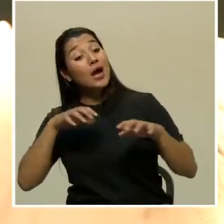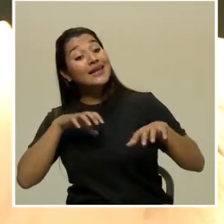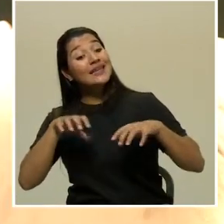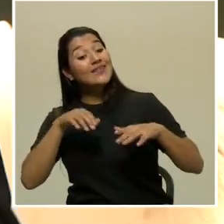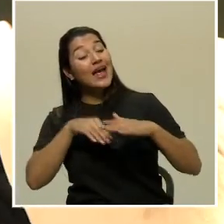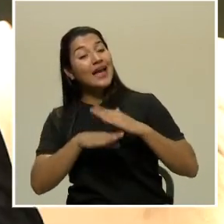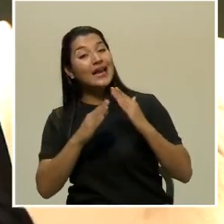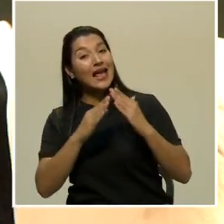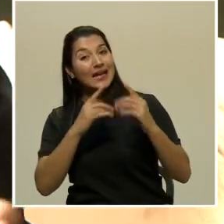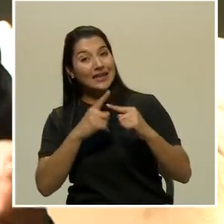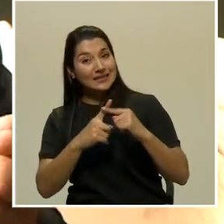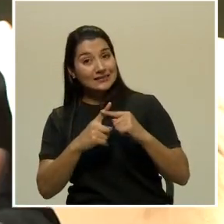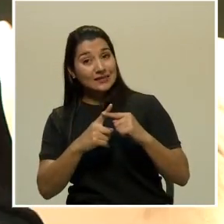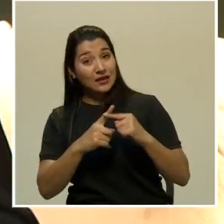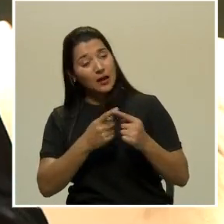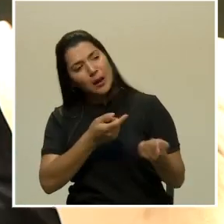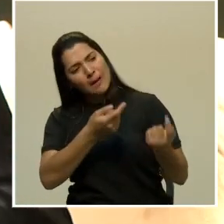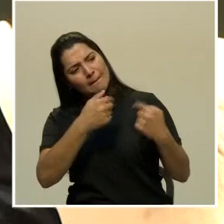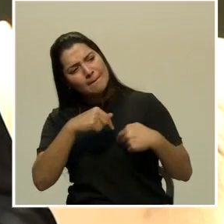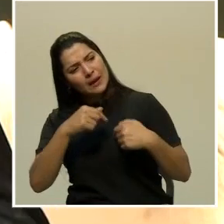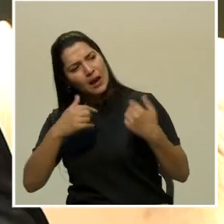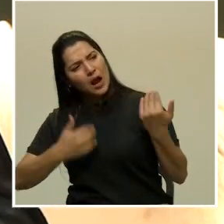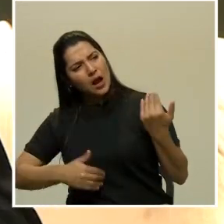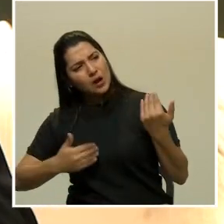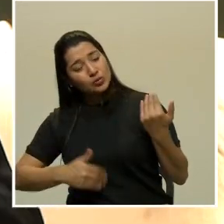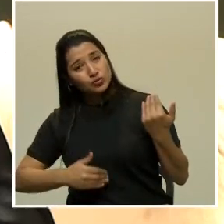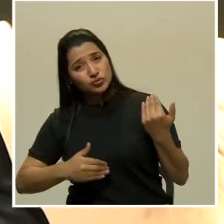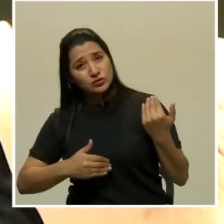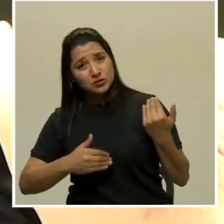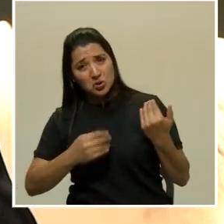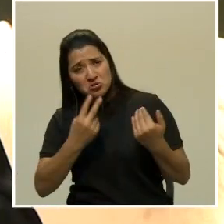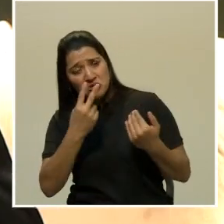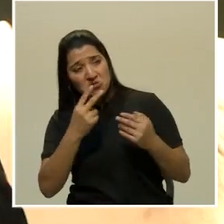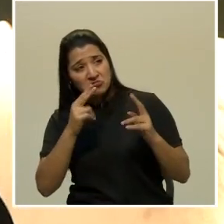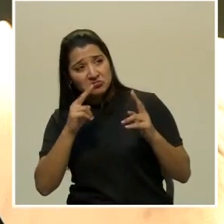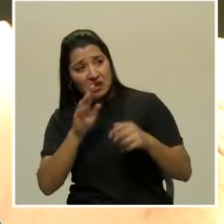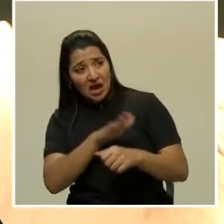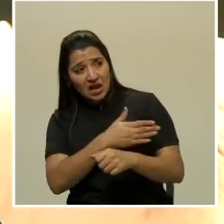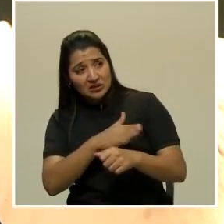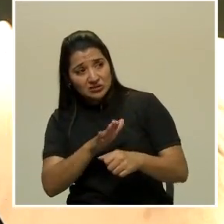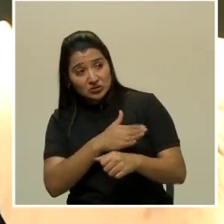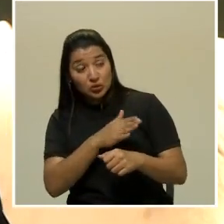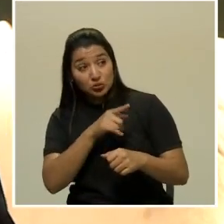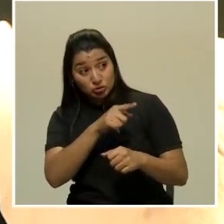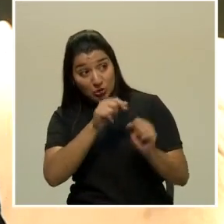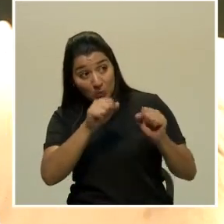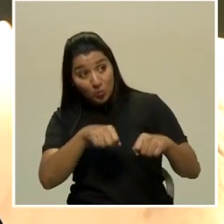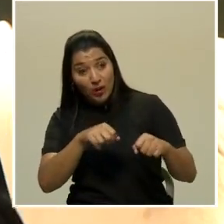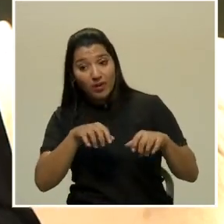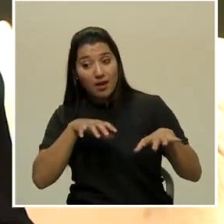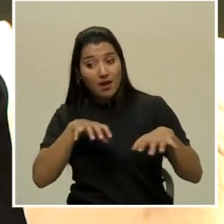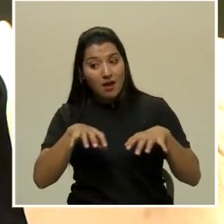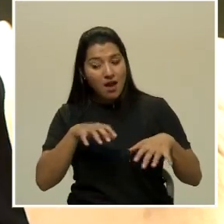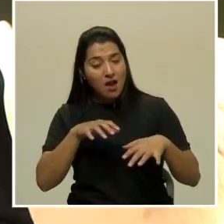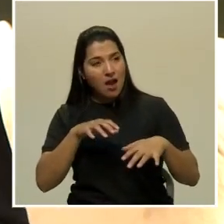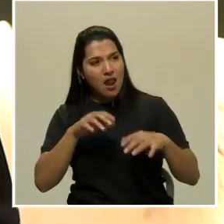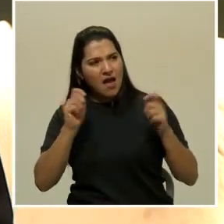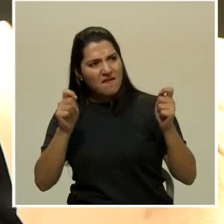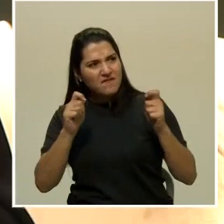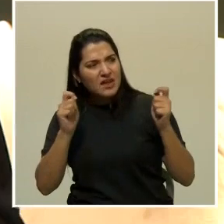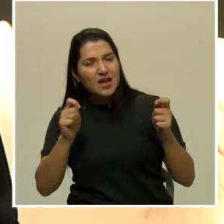no venís y tocas, no nos tocas un par de temas, no nos animás la fiesta, la